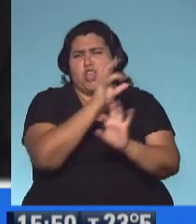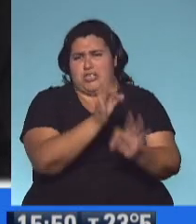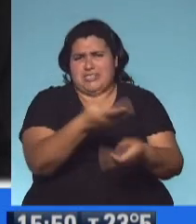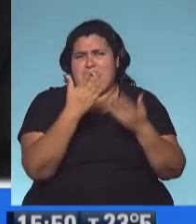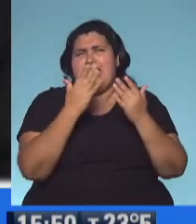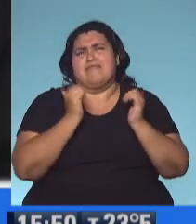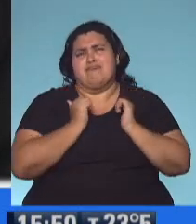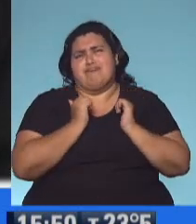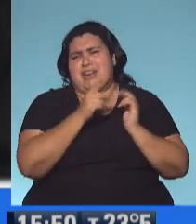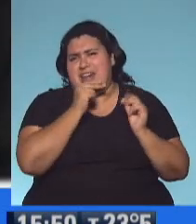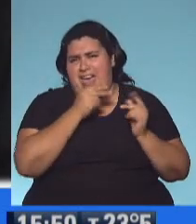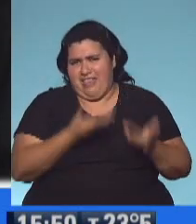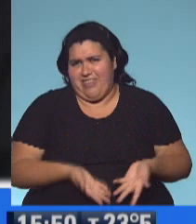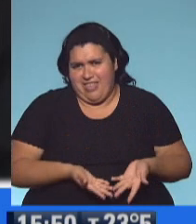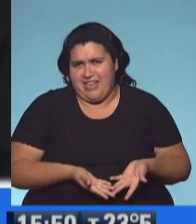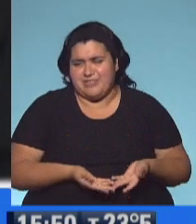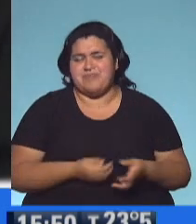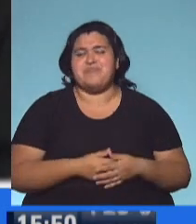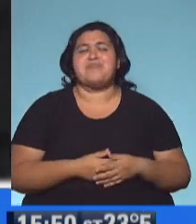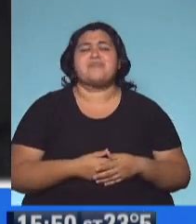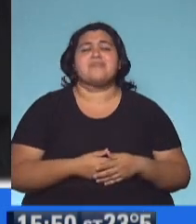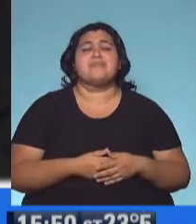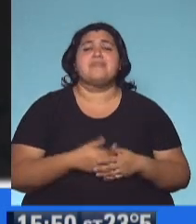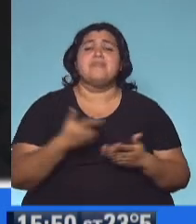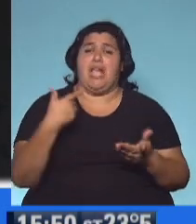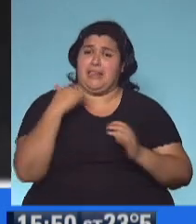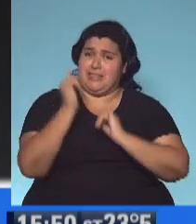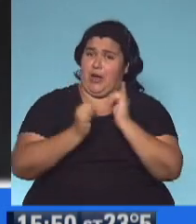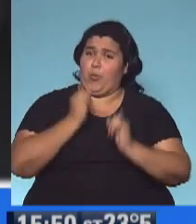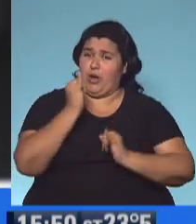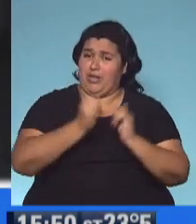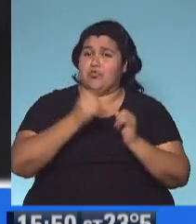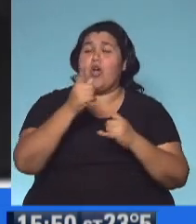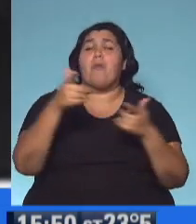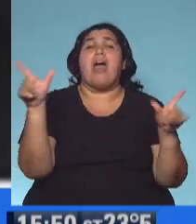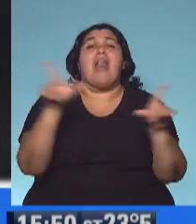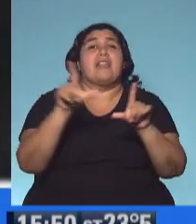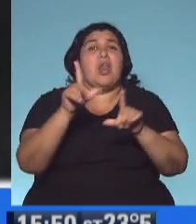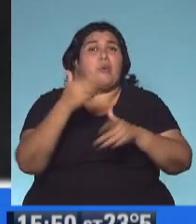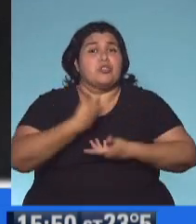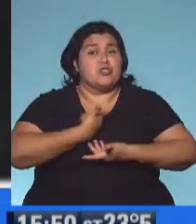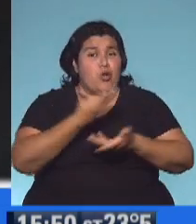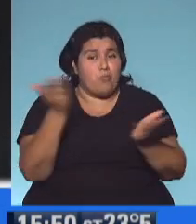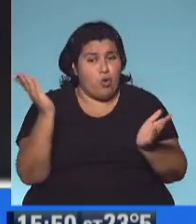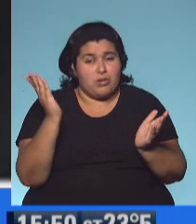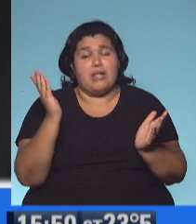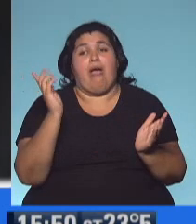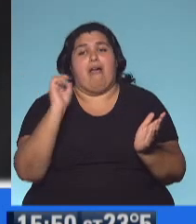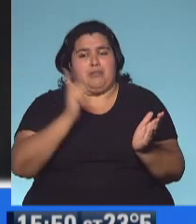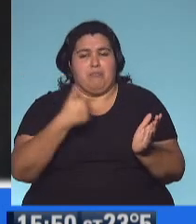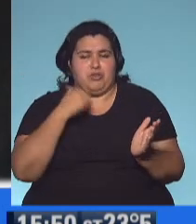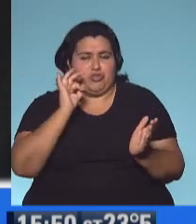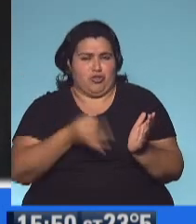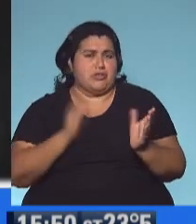ahí. Claro. ¿No? Miren, ustedes, para la televisión pública y para todo lo que signifique, yo voy a